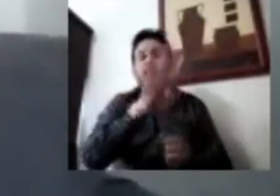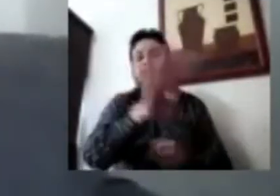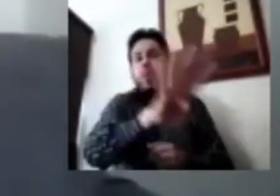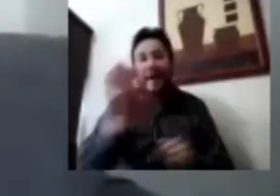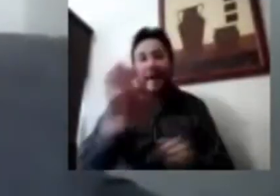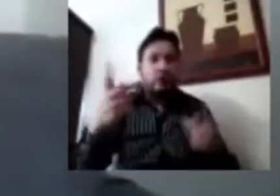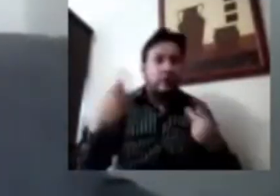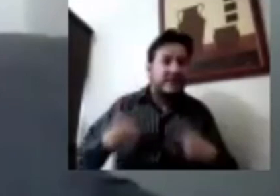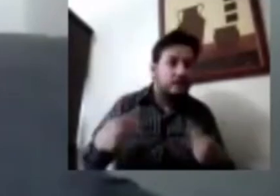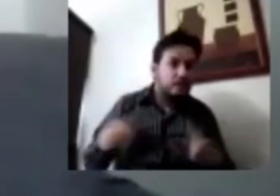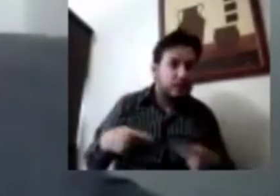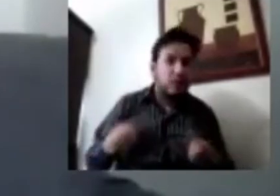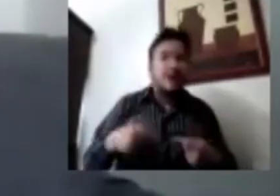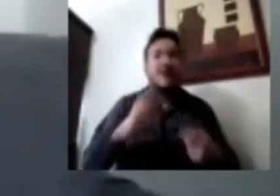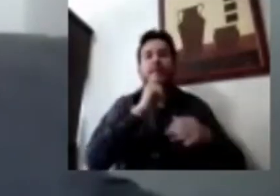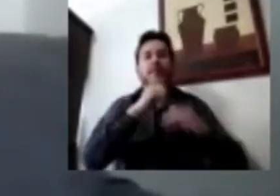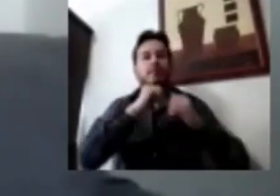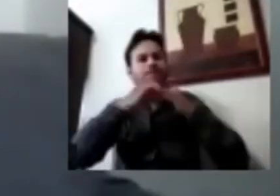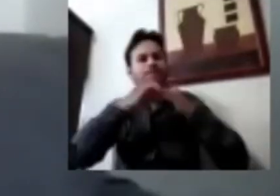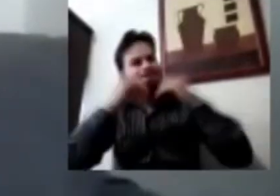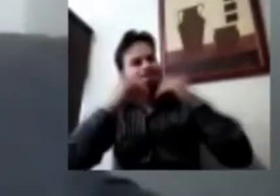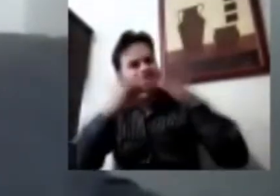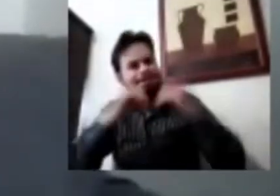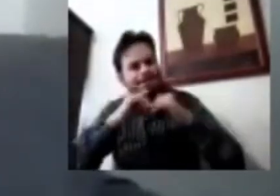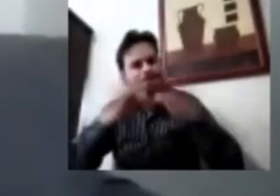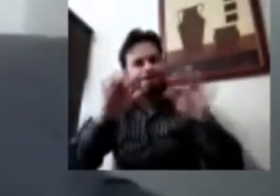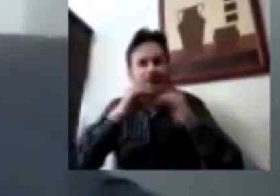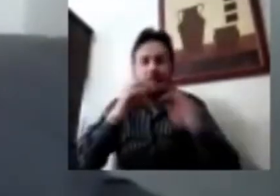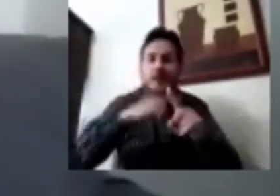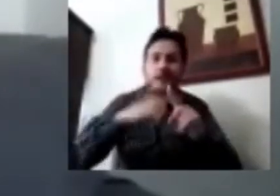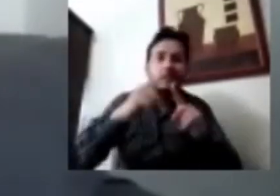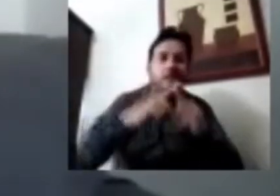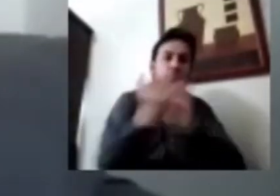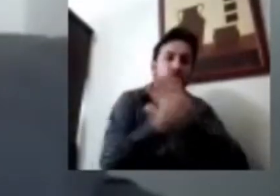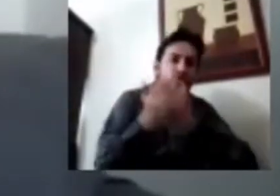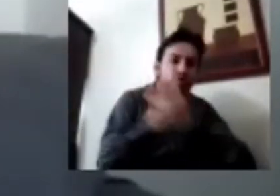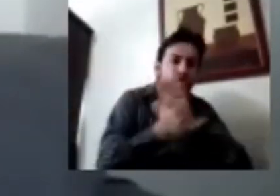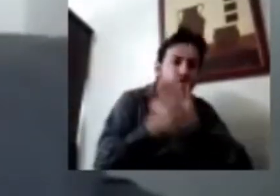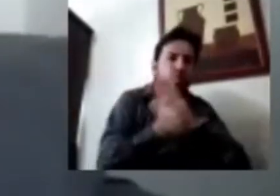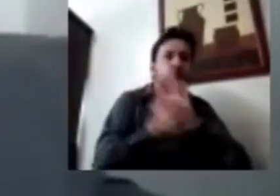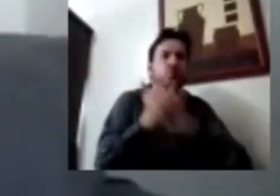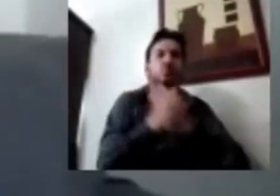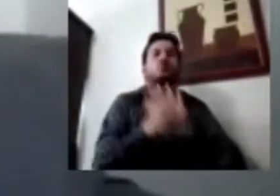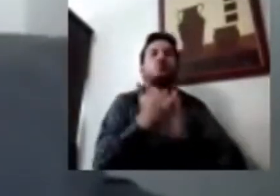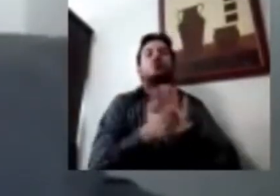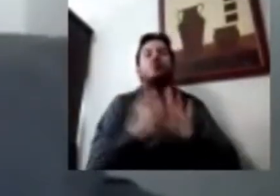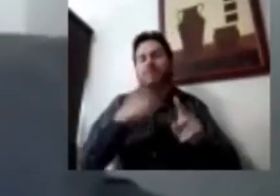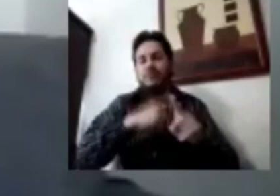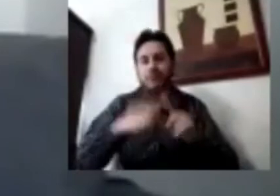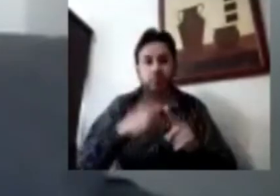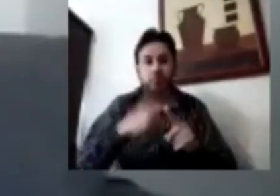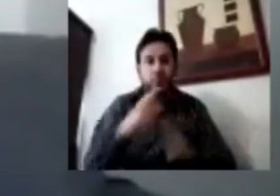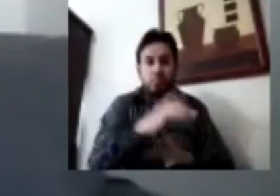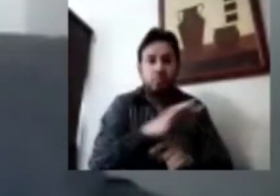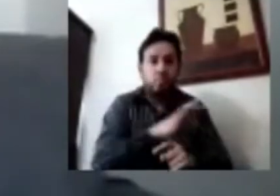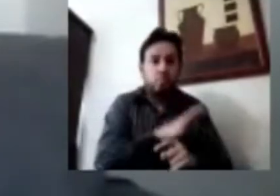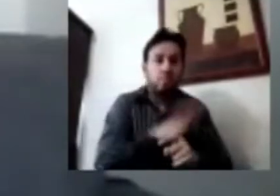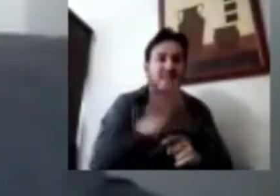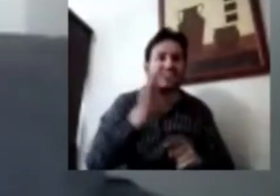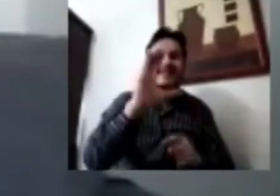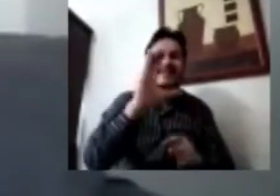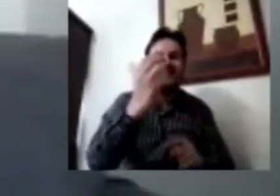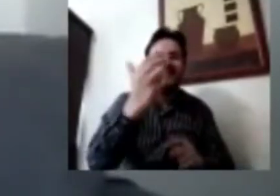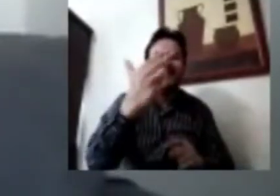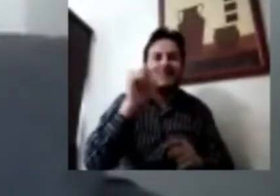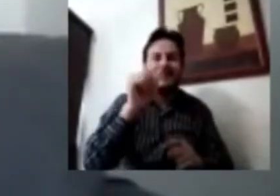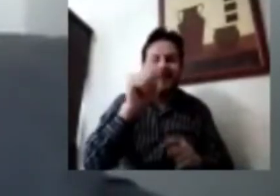difundiendo por los canales de YouTube de CONAPRED. Podemos poner en el chat donde todos y todas nos